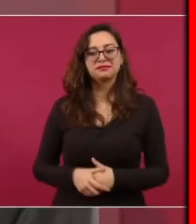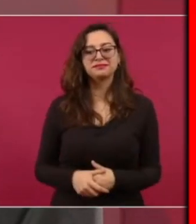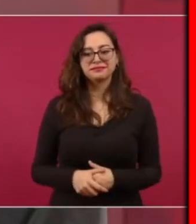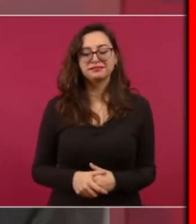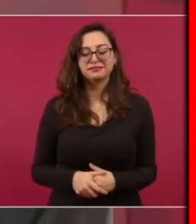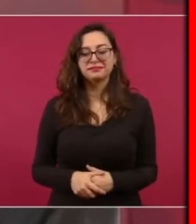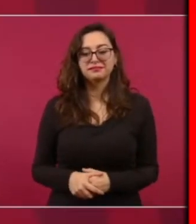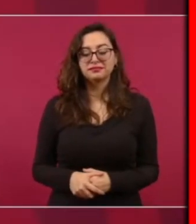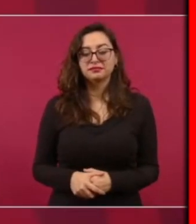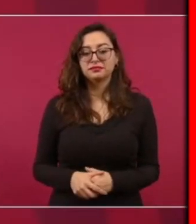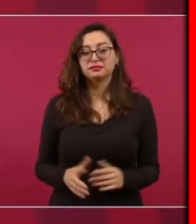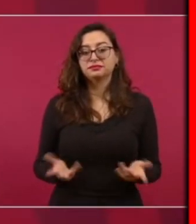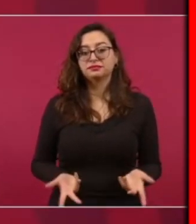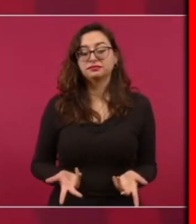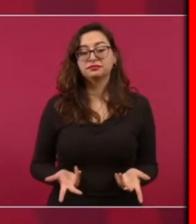vez más,